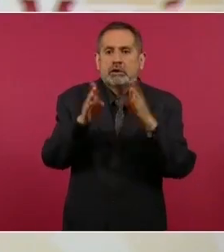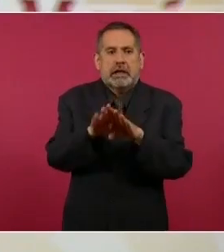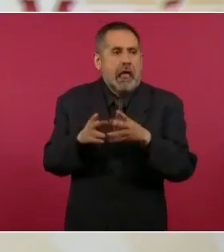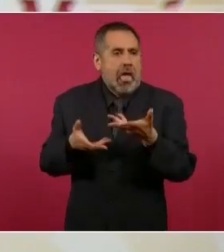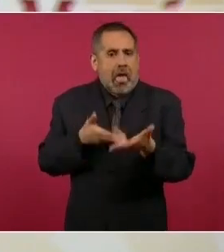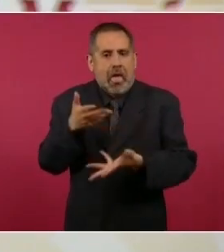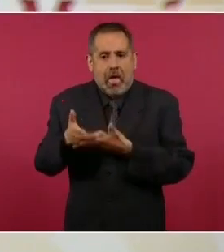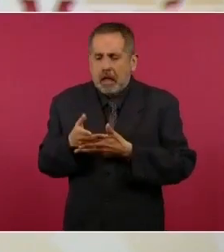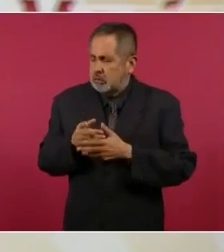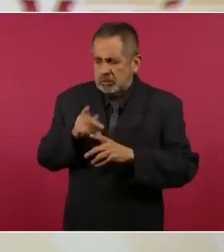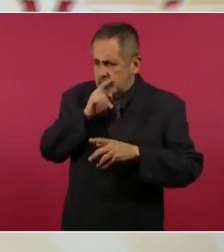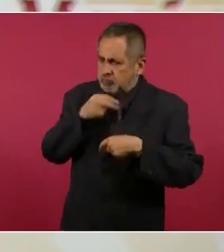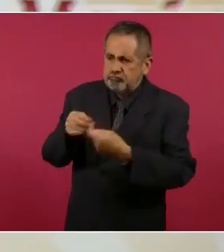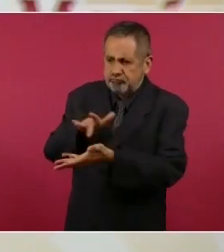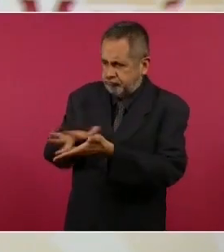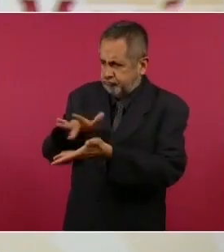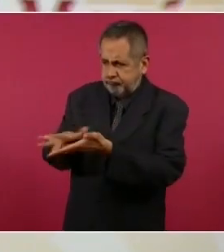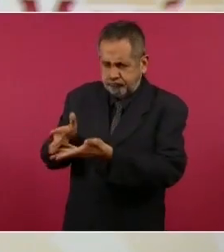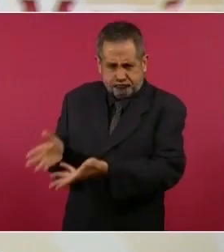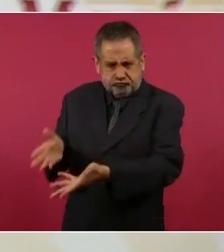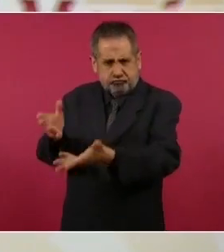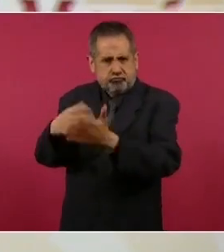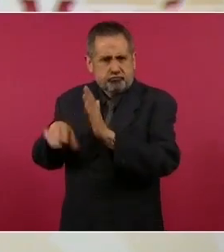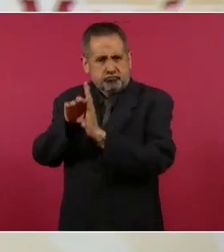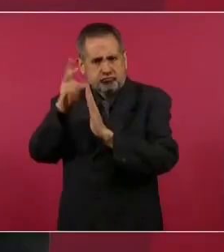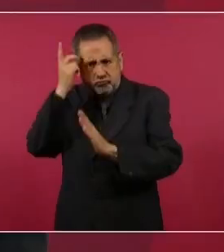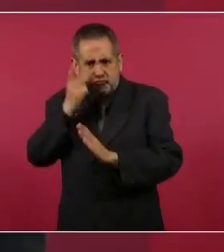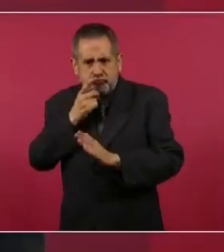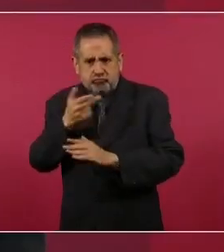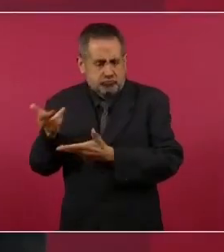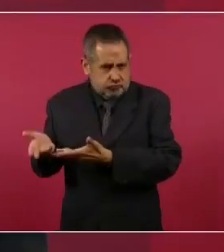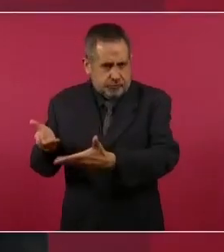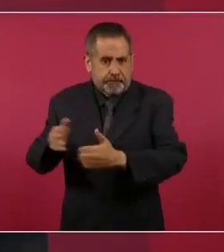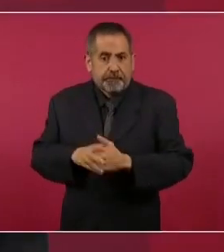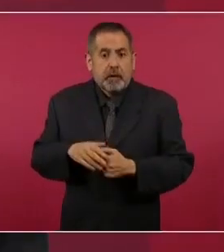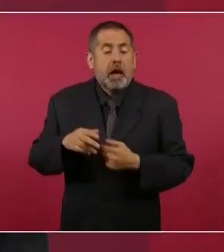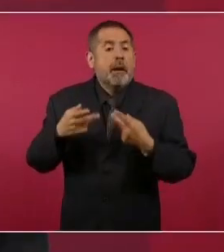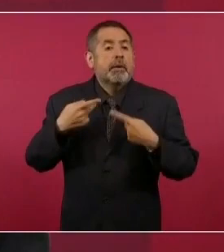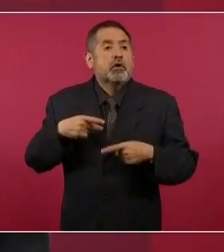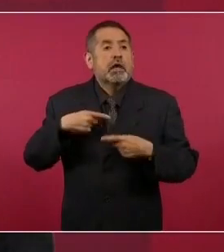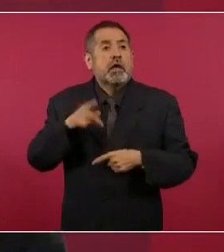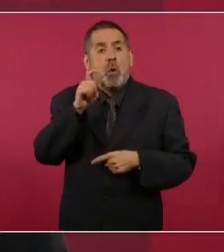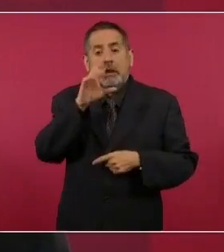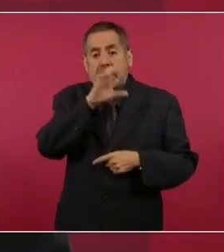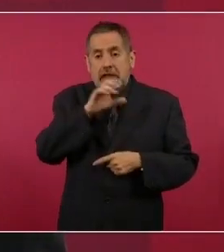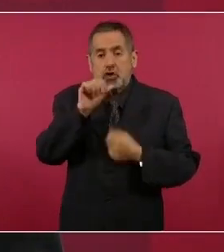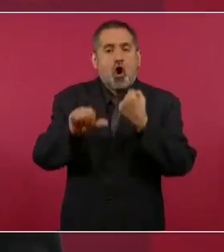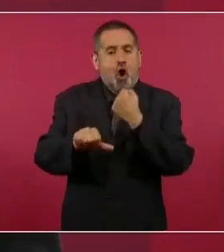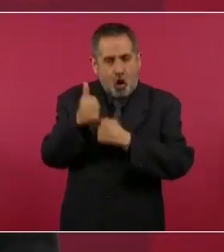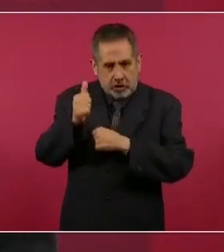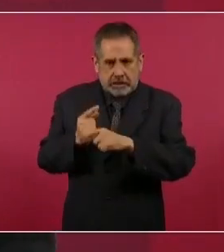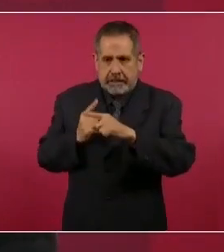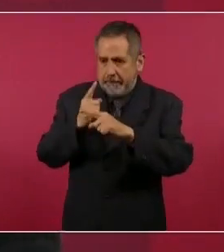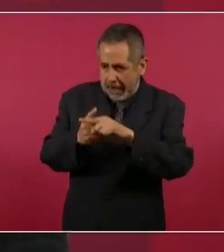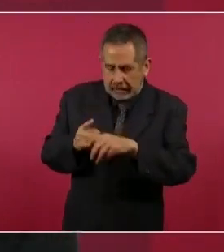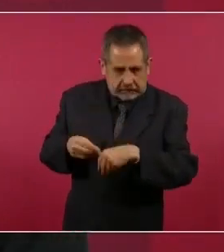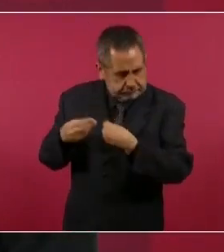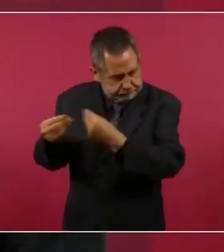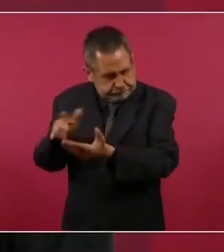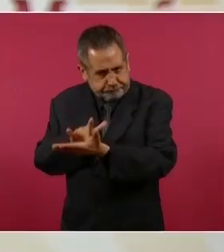a 11 personas de Aguascalientes, adicionales a las que ya mencioné.